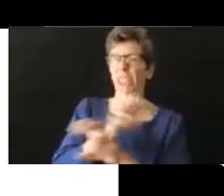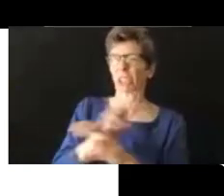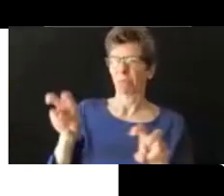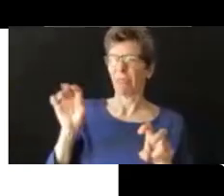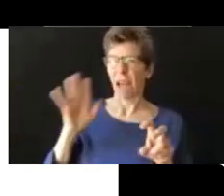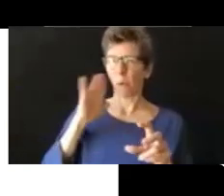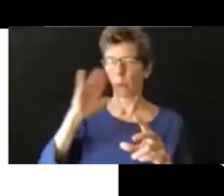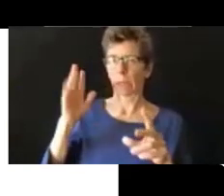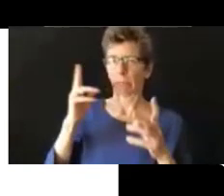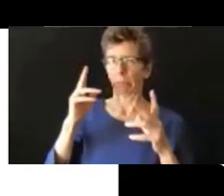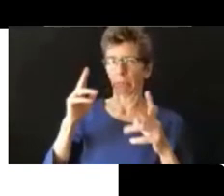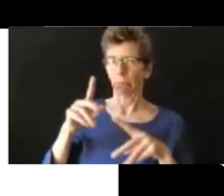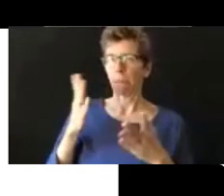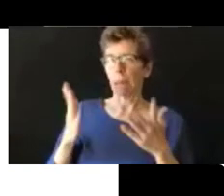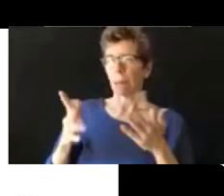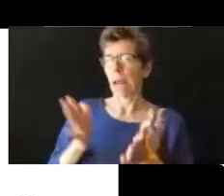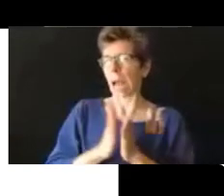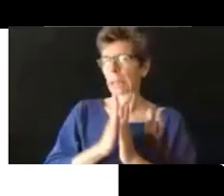mencionar.